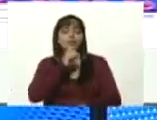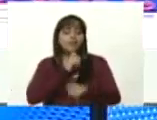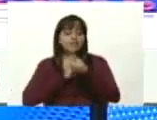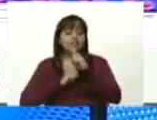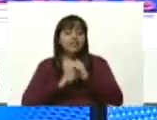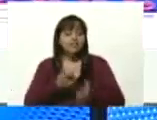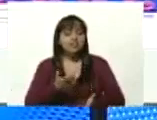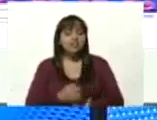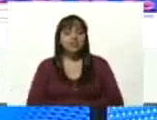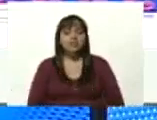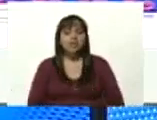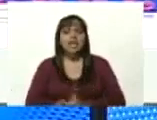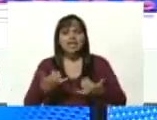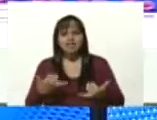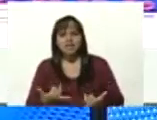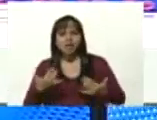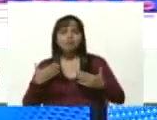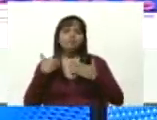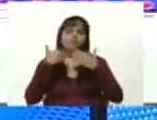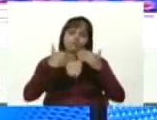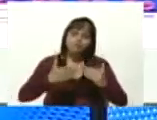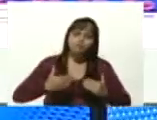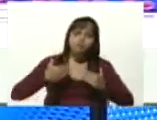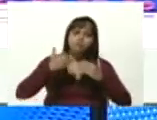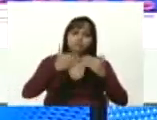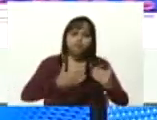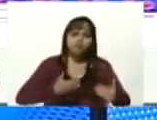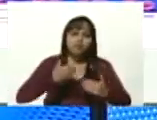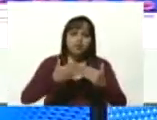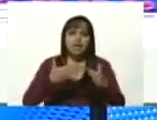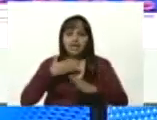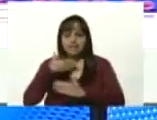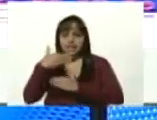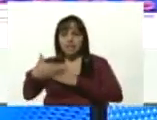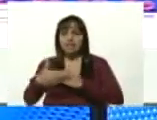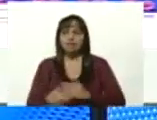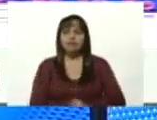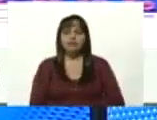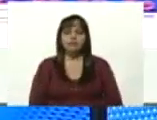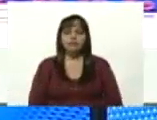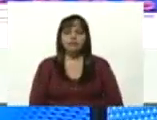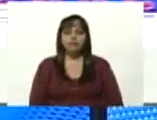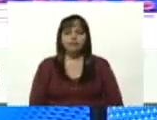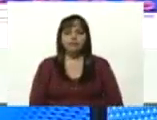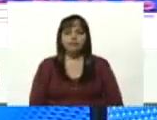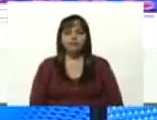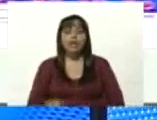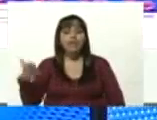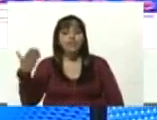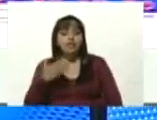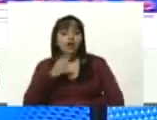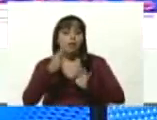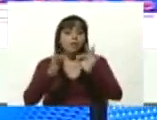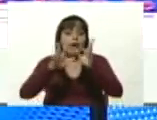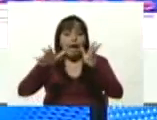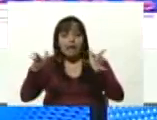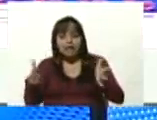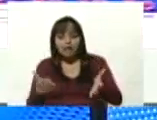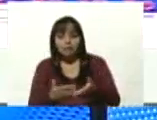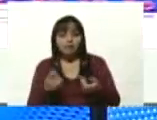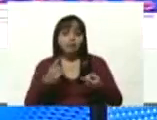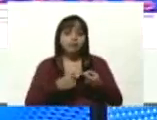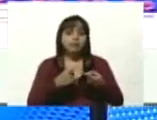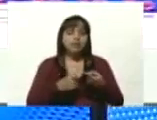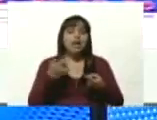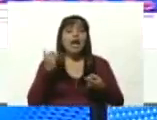y ya vamos remontando hacia adelante nos vino la pandemia nos vinieron